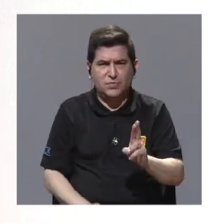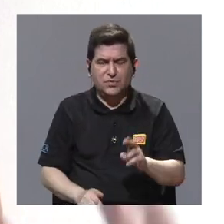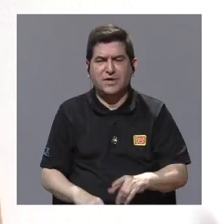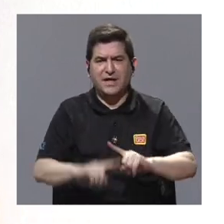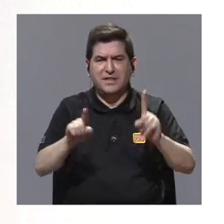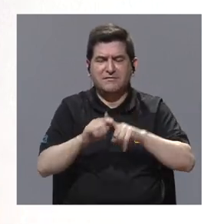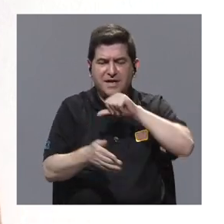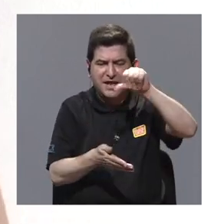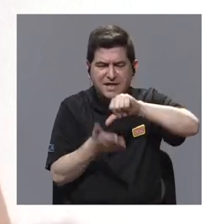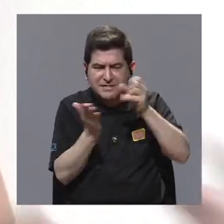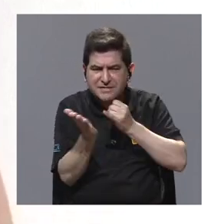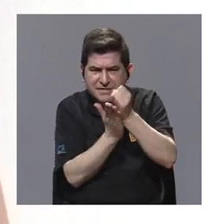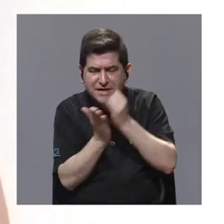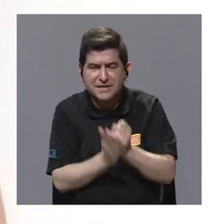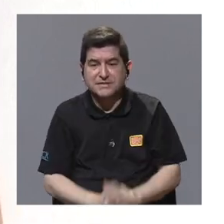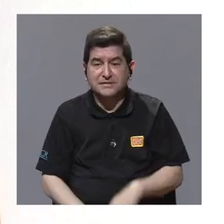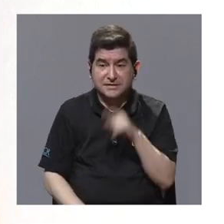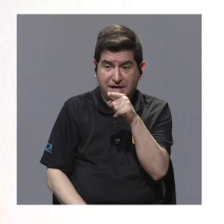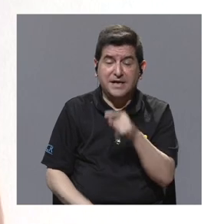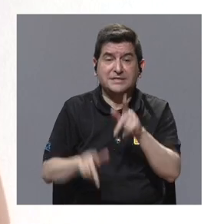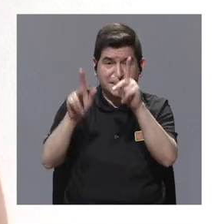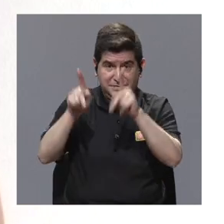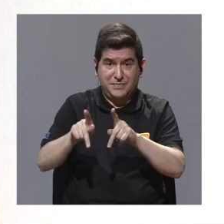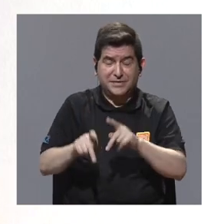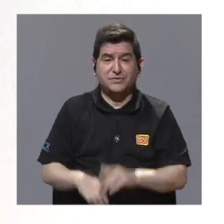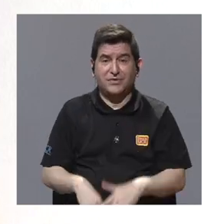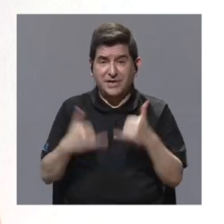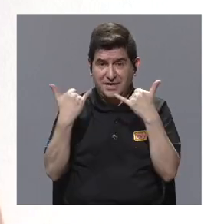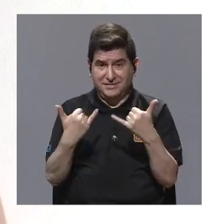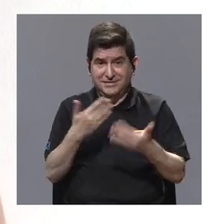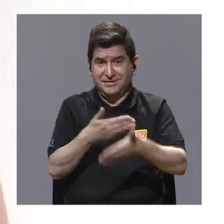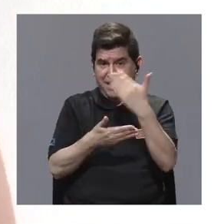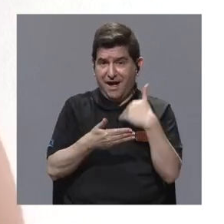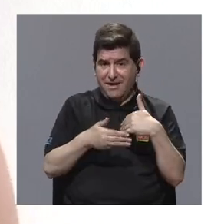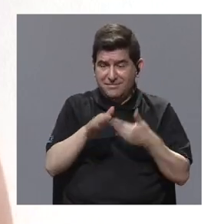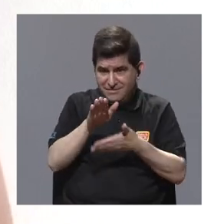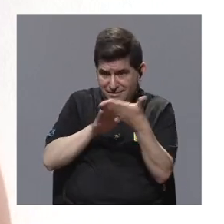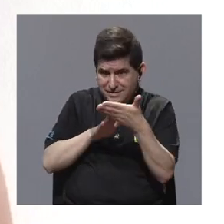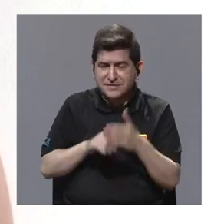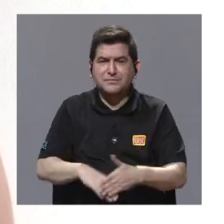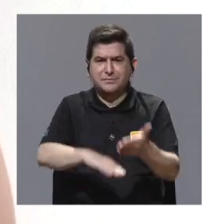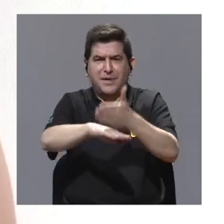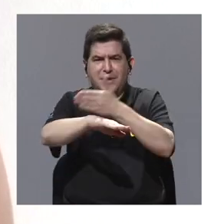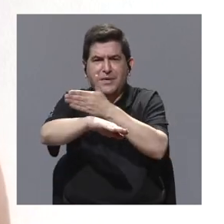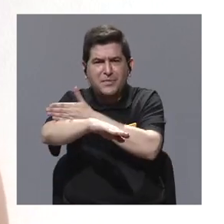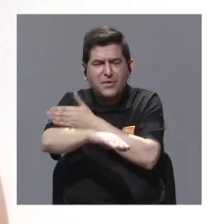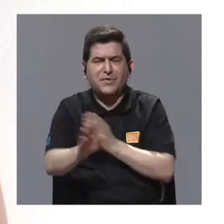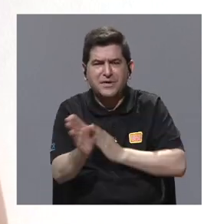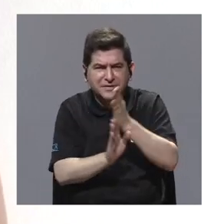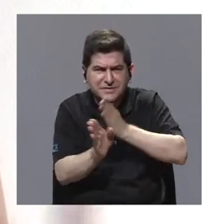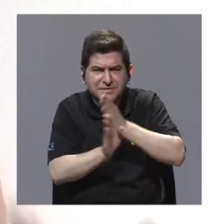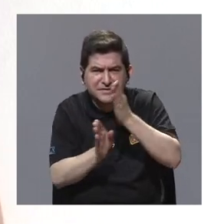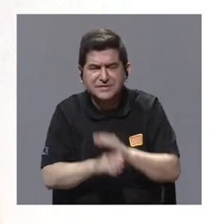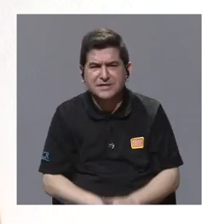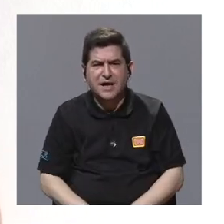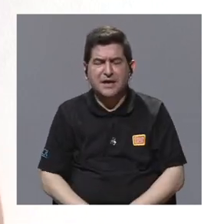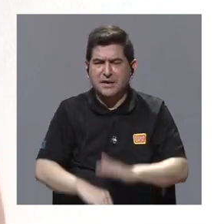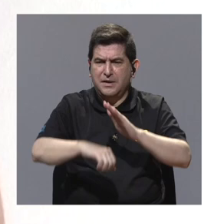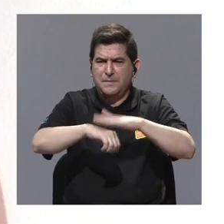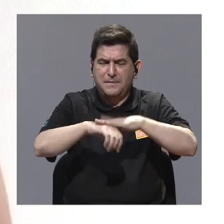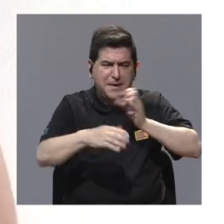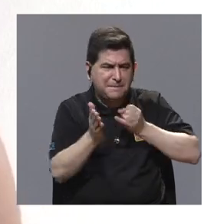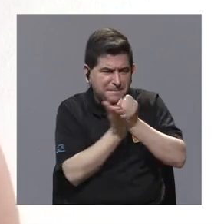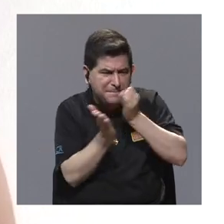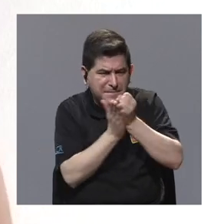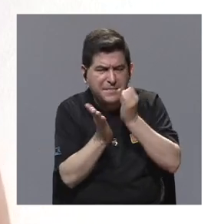a los centros de investigación donde se encuentran esos costarricenses para hacerlos avanzar en sus carreras mediante pasantías de